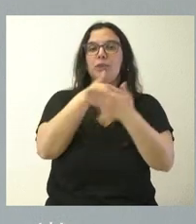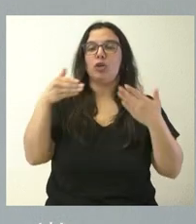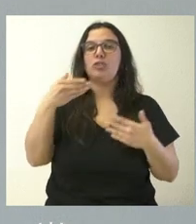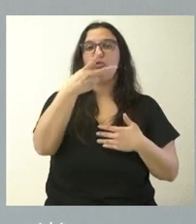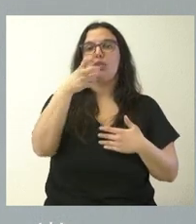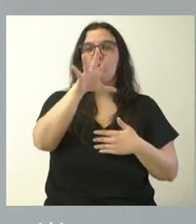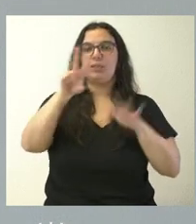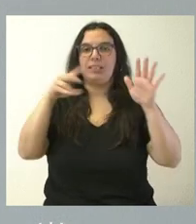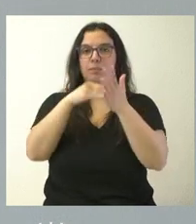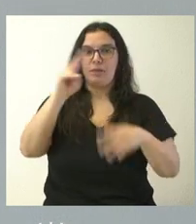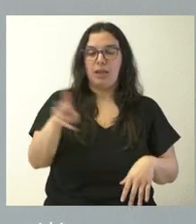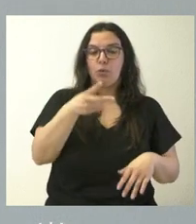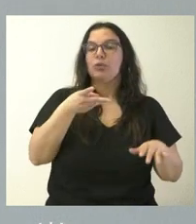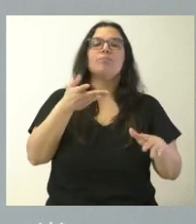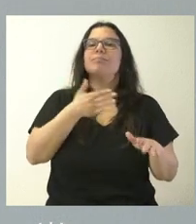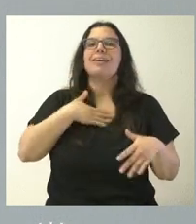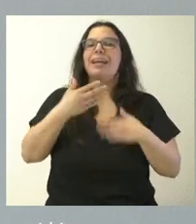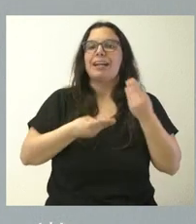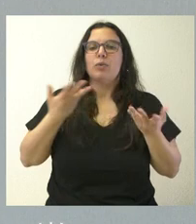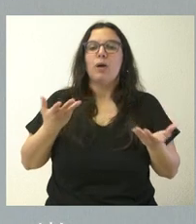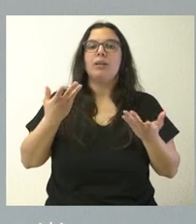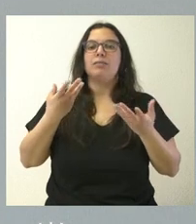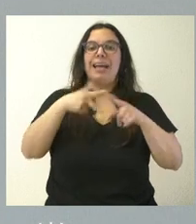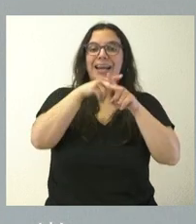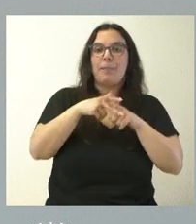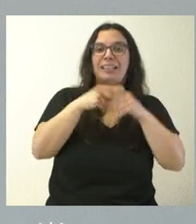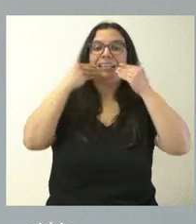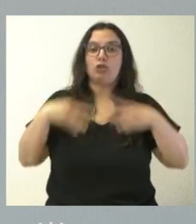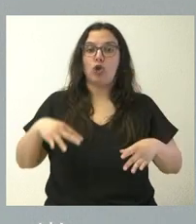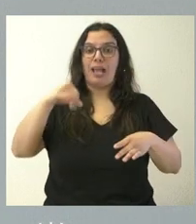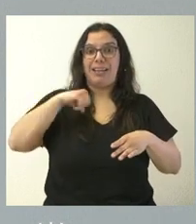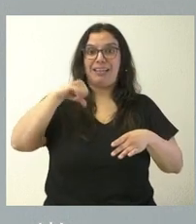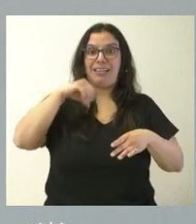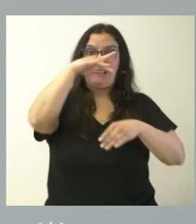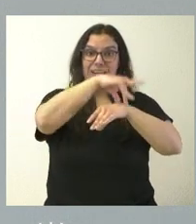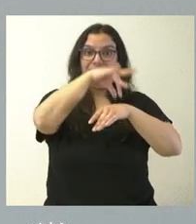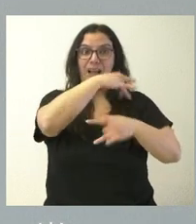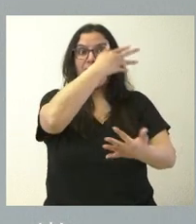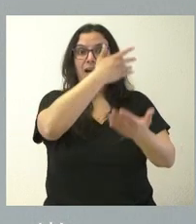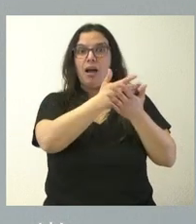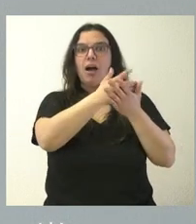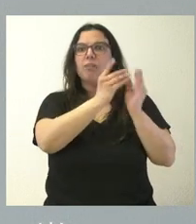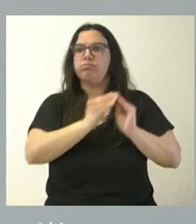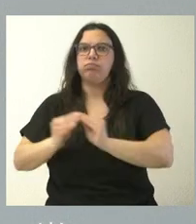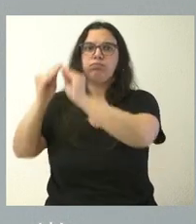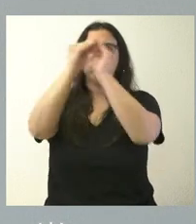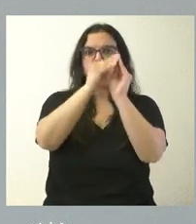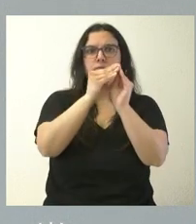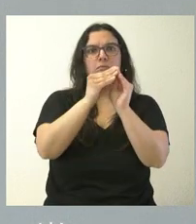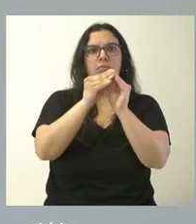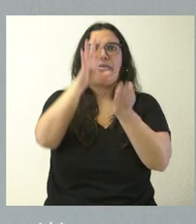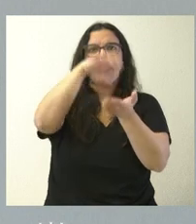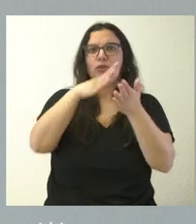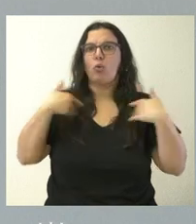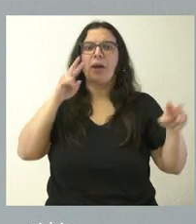.000 euros. Se pretende integrar y homogenizar las herramientas de la historia clínica actuales en un sistema multicentro y multiámbito y